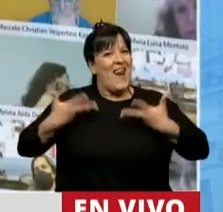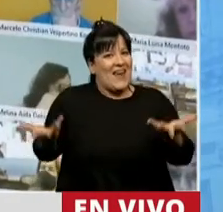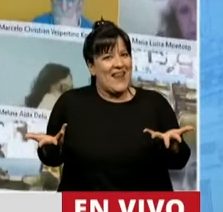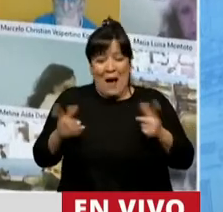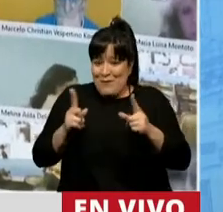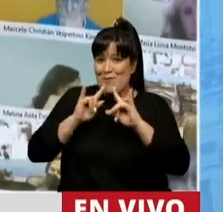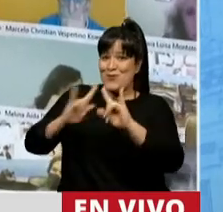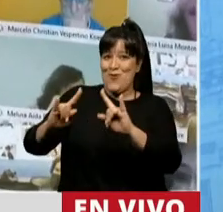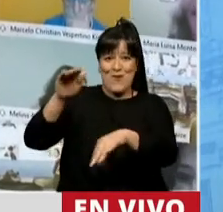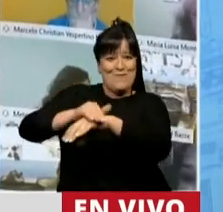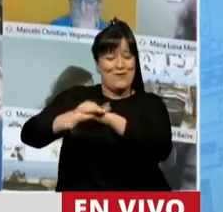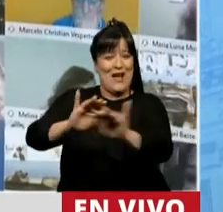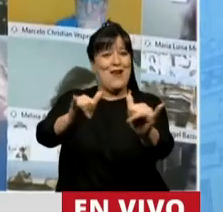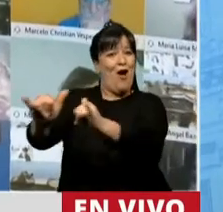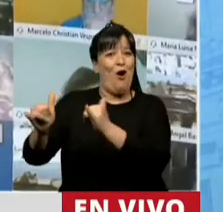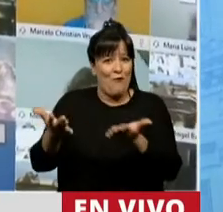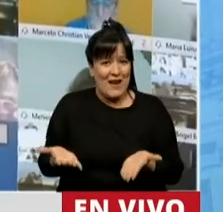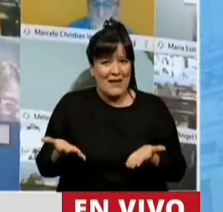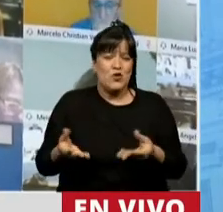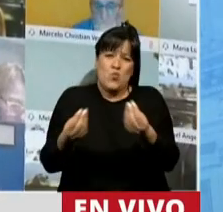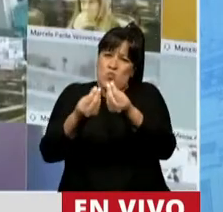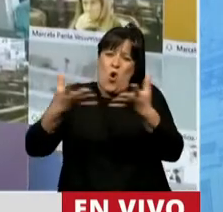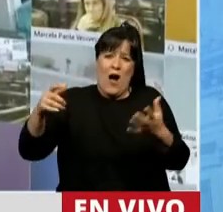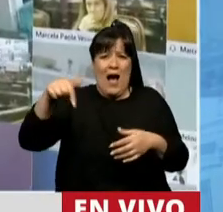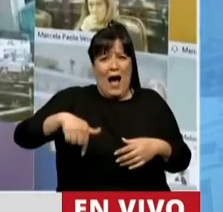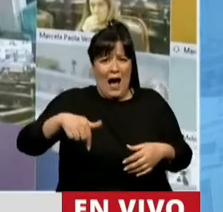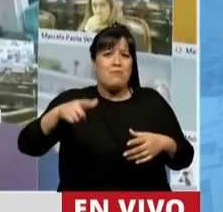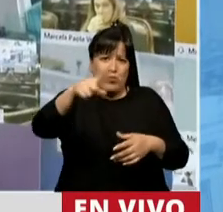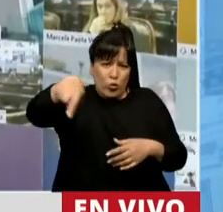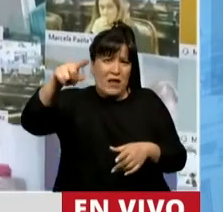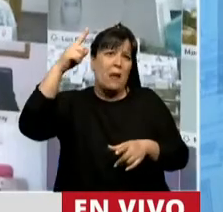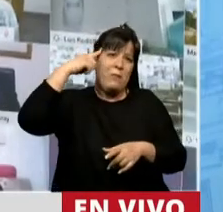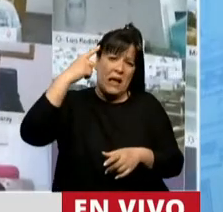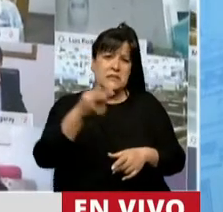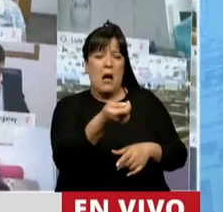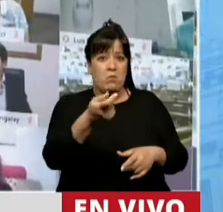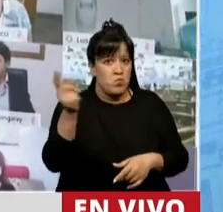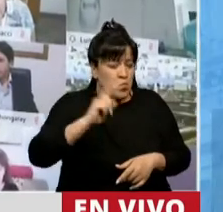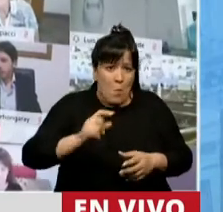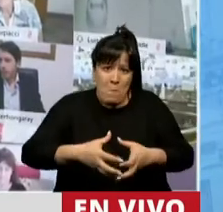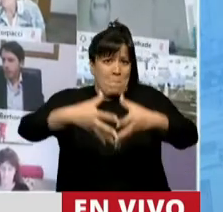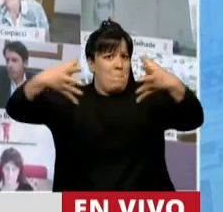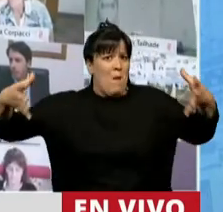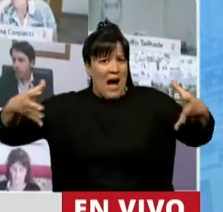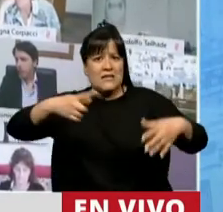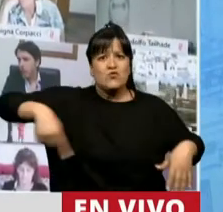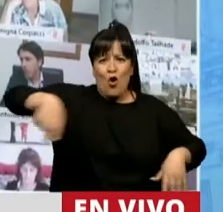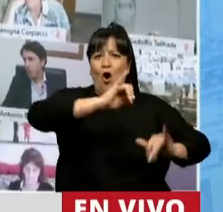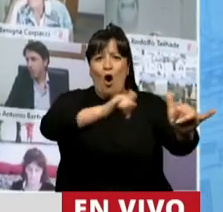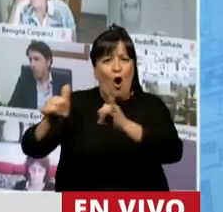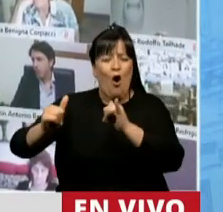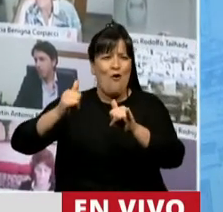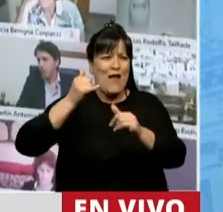nuestros jóvenes que, por cierto, son muchísimos más de los que nos imaginamos, los preocupados y ocupados